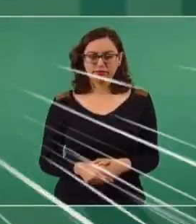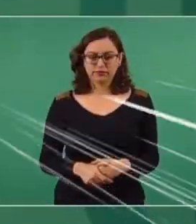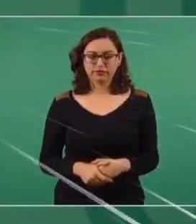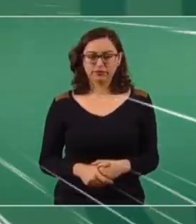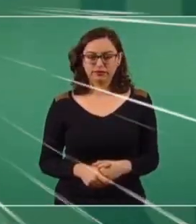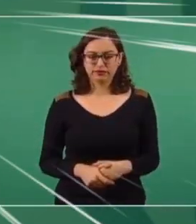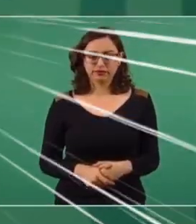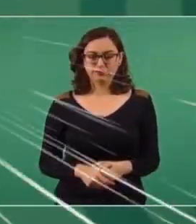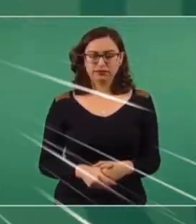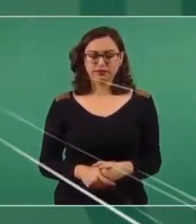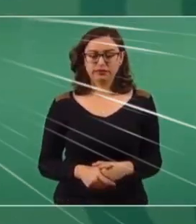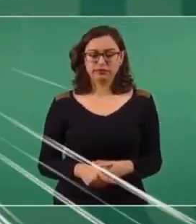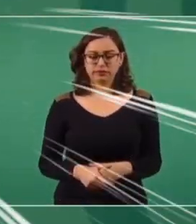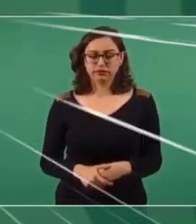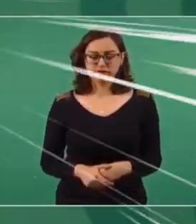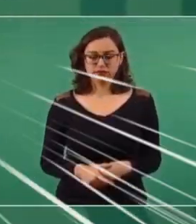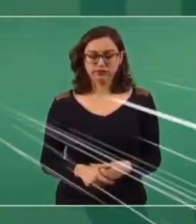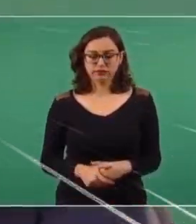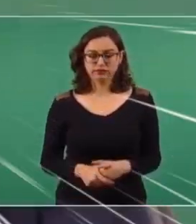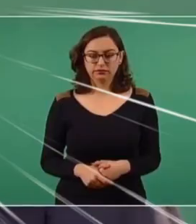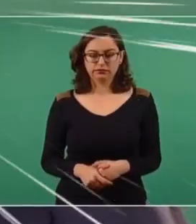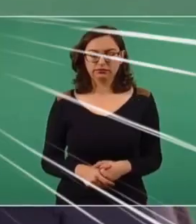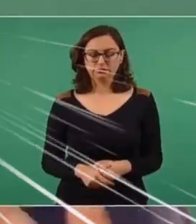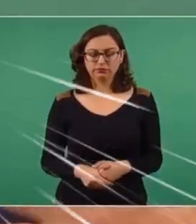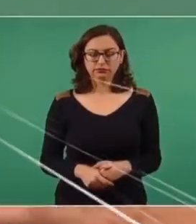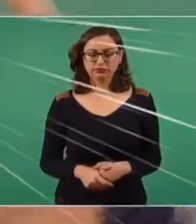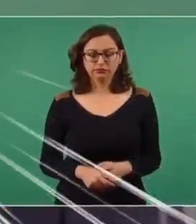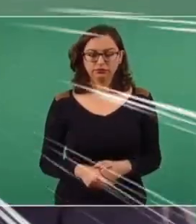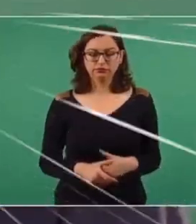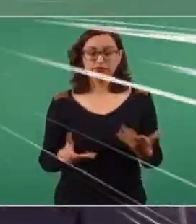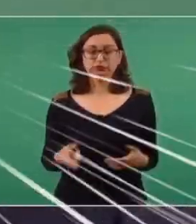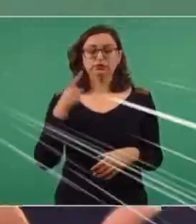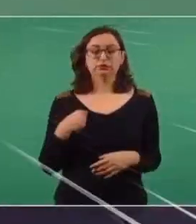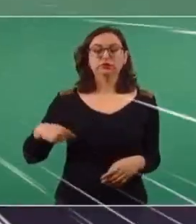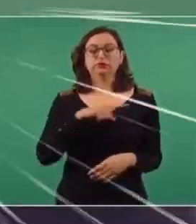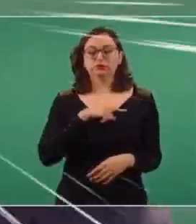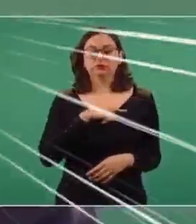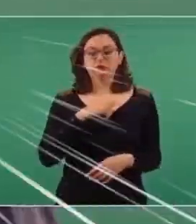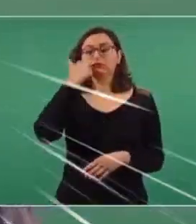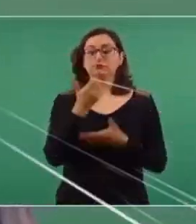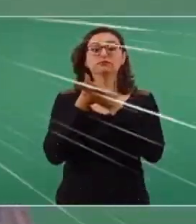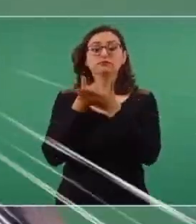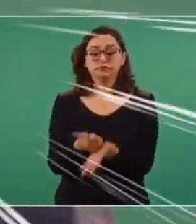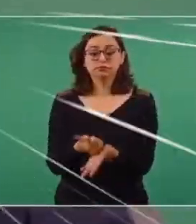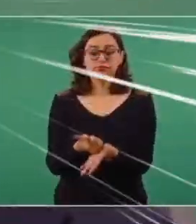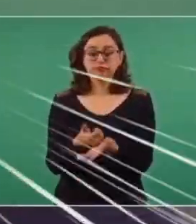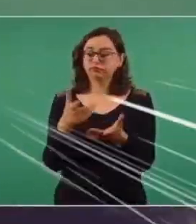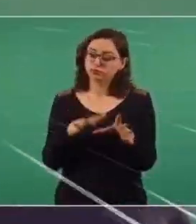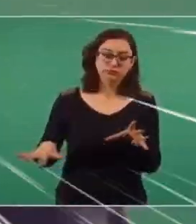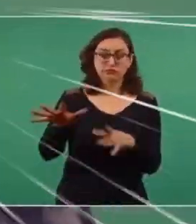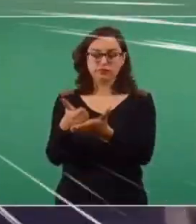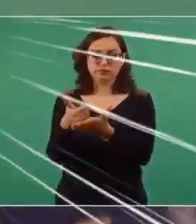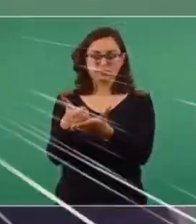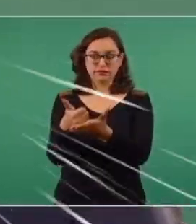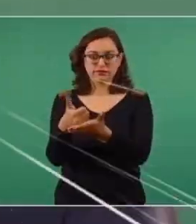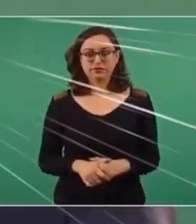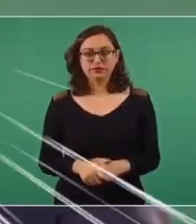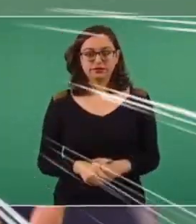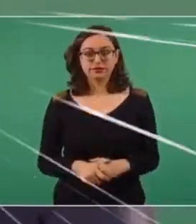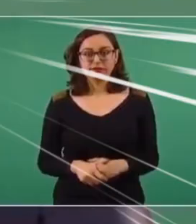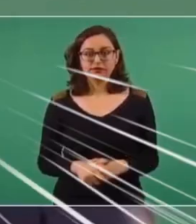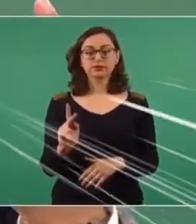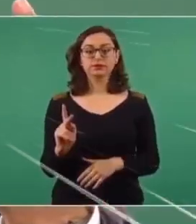y que nosotros estamos en la mejor disposición de ayudarlos a toda la población, pero